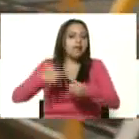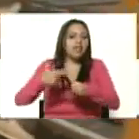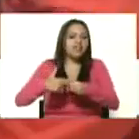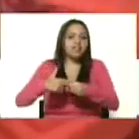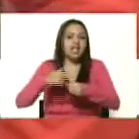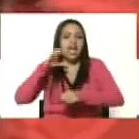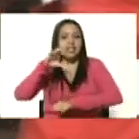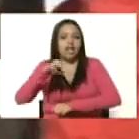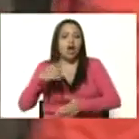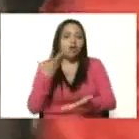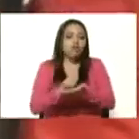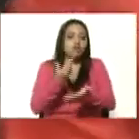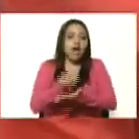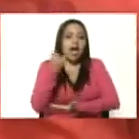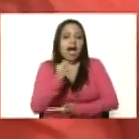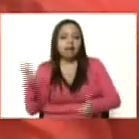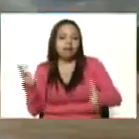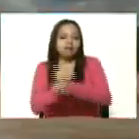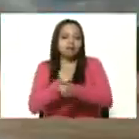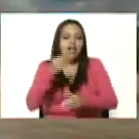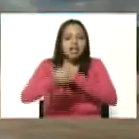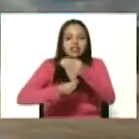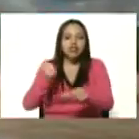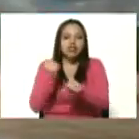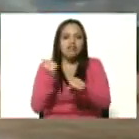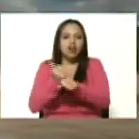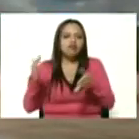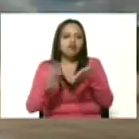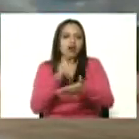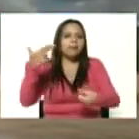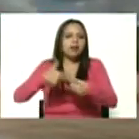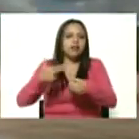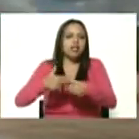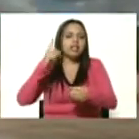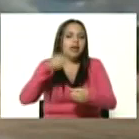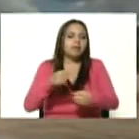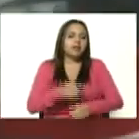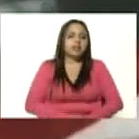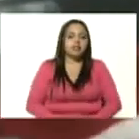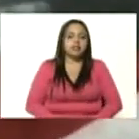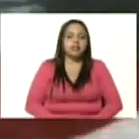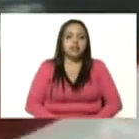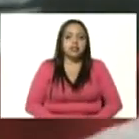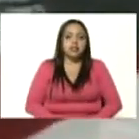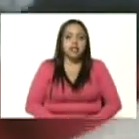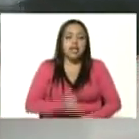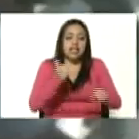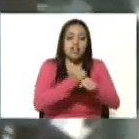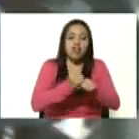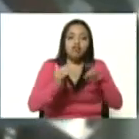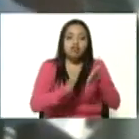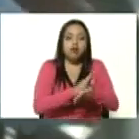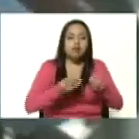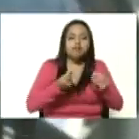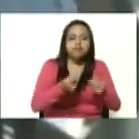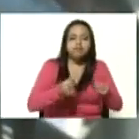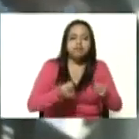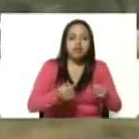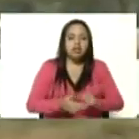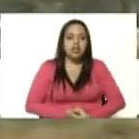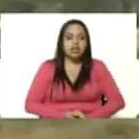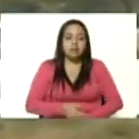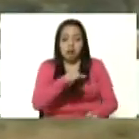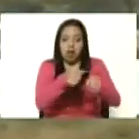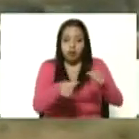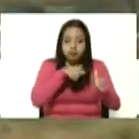estamos recuperando la producción de petróleo en la refinería del estado Carabajo arrancamos la producción de combustible desde Corpolet